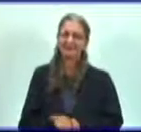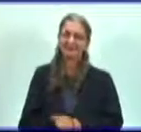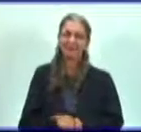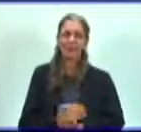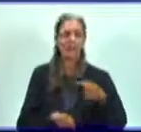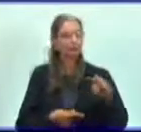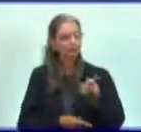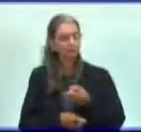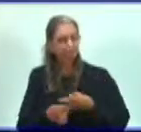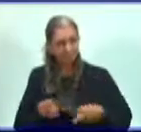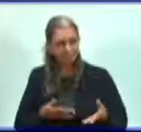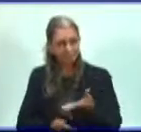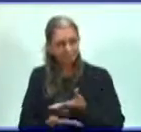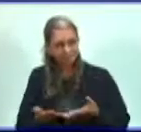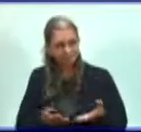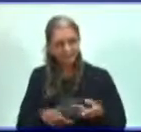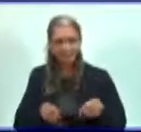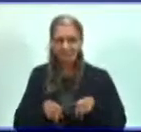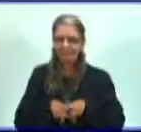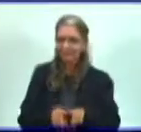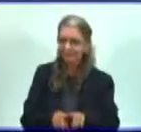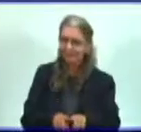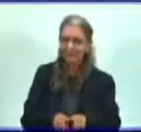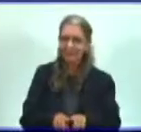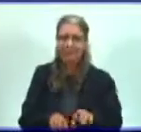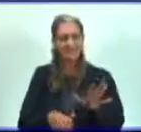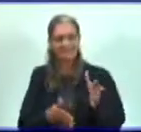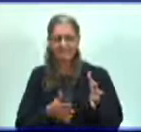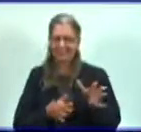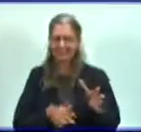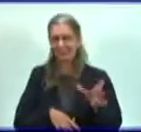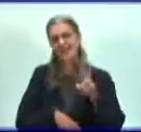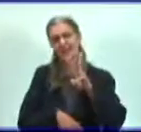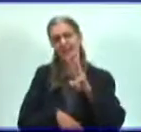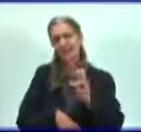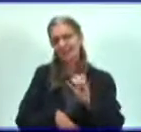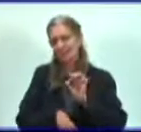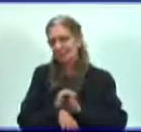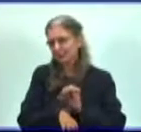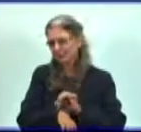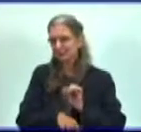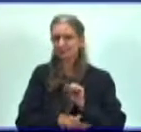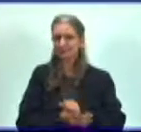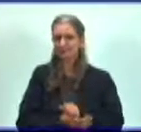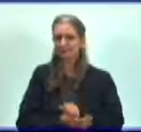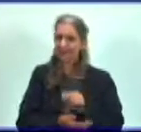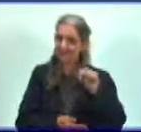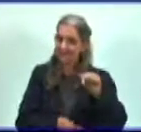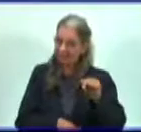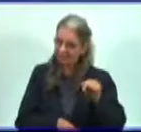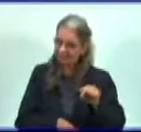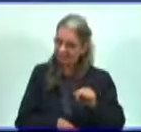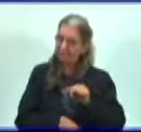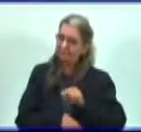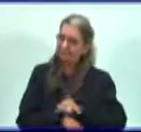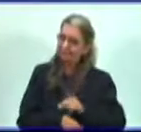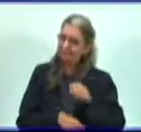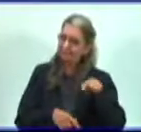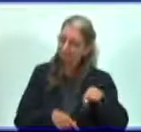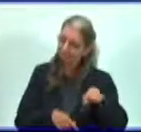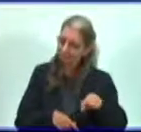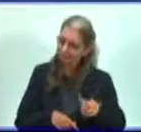acompañando por aproximadamente 30 minutos. Este espacio que está